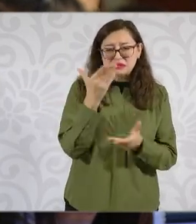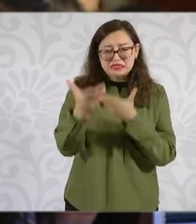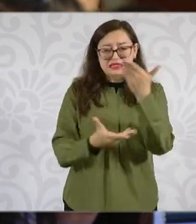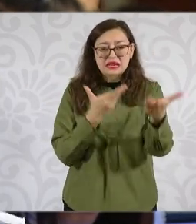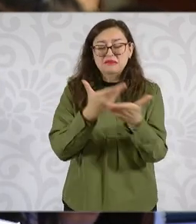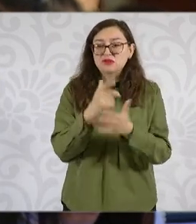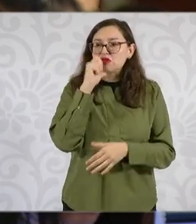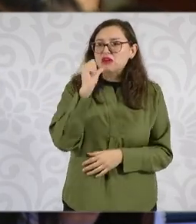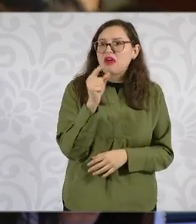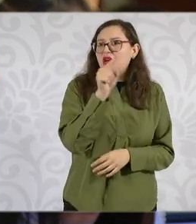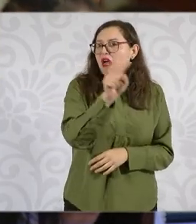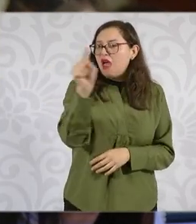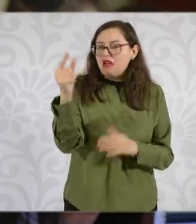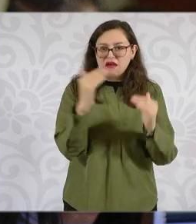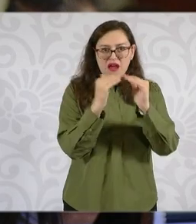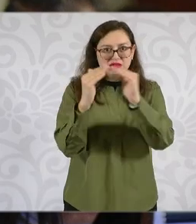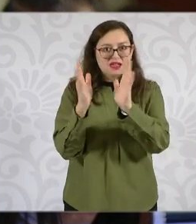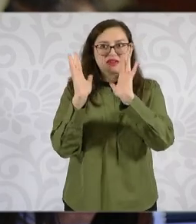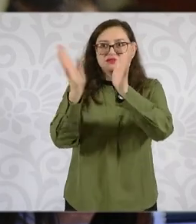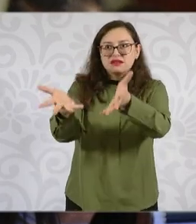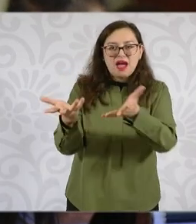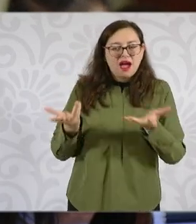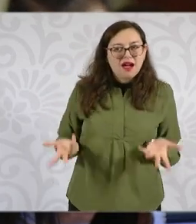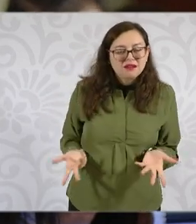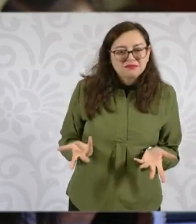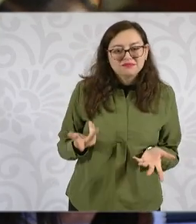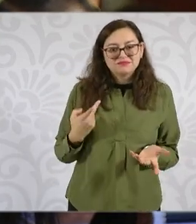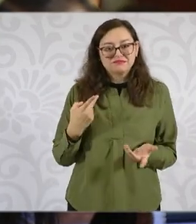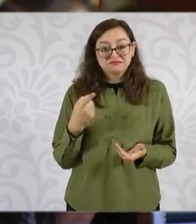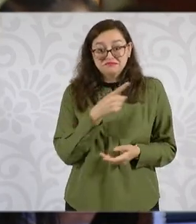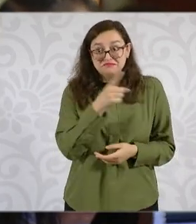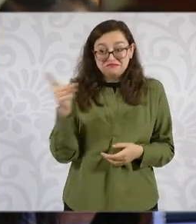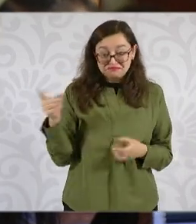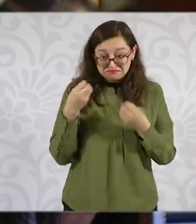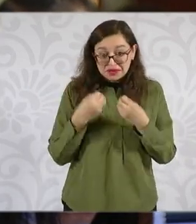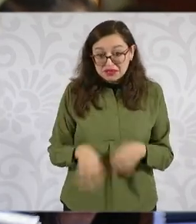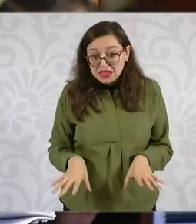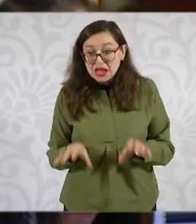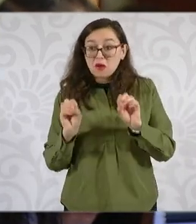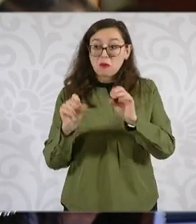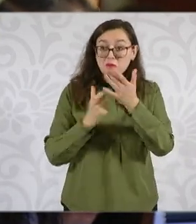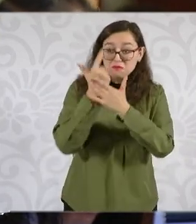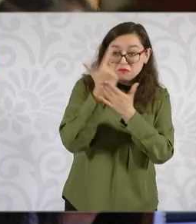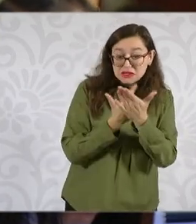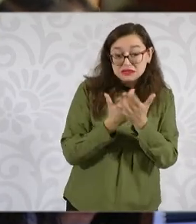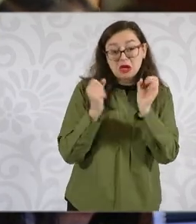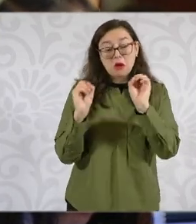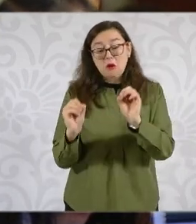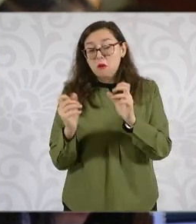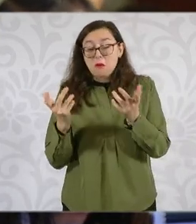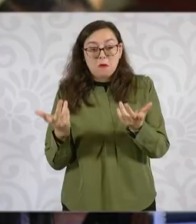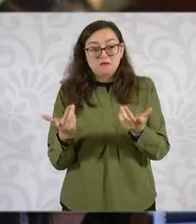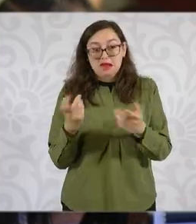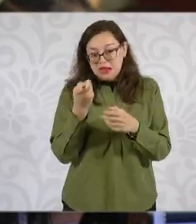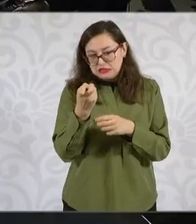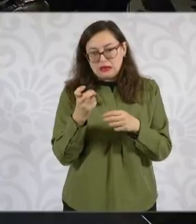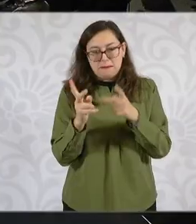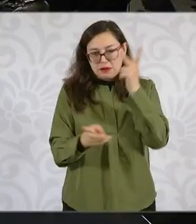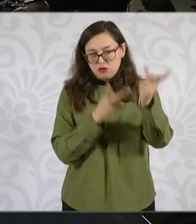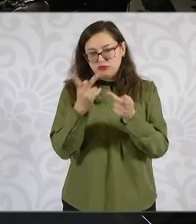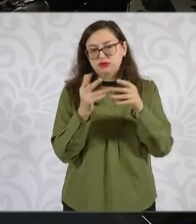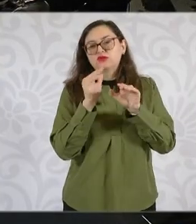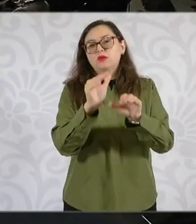¿Qué pasará con todas estas zonas? Presidenta, ¿se tiene algún censo? ¿Se va a hacer algo al respecto? Serían mis preguntas primero en el tema de la vivienda.